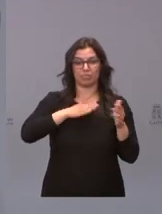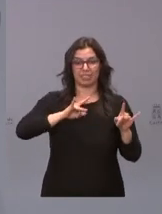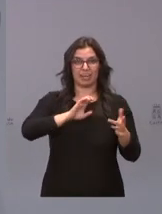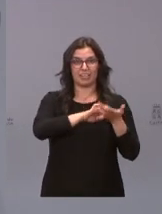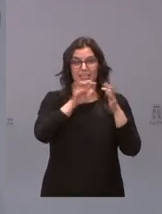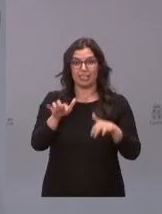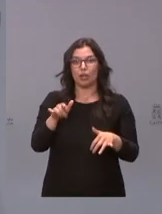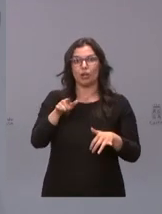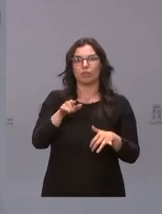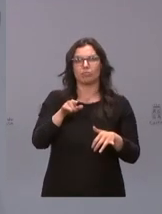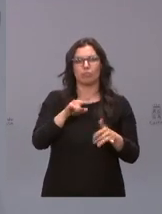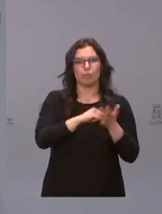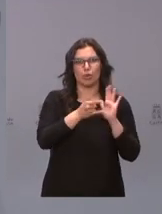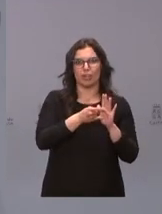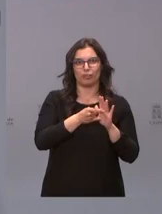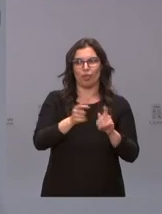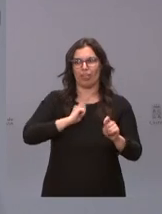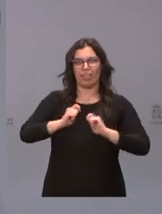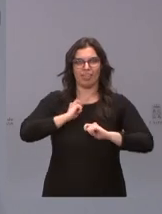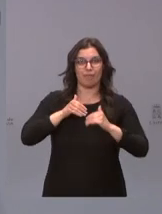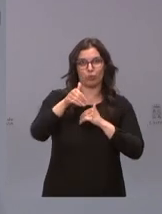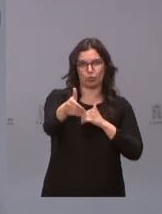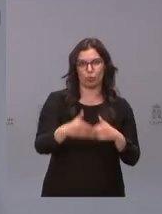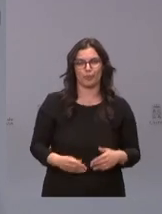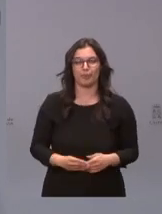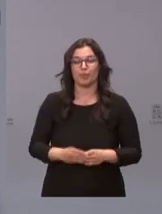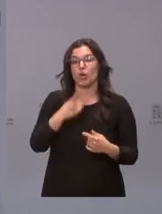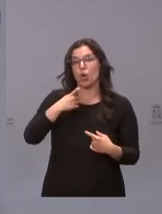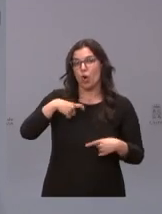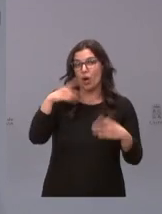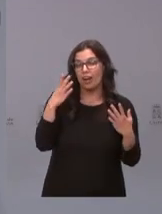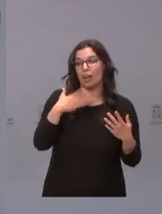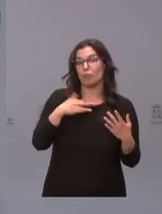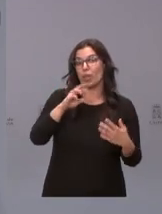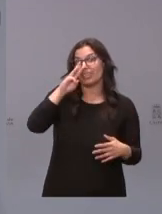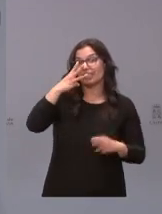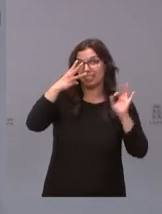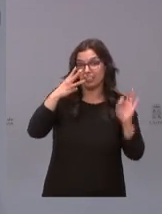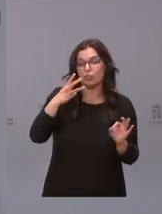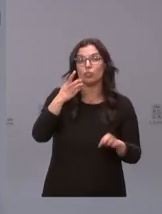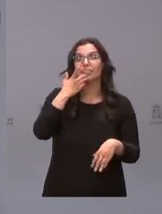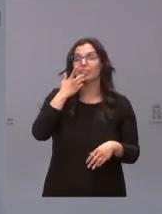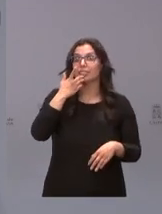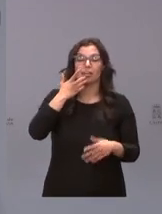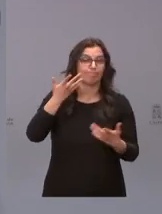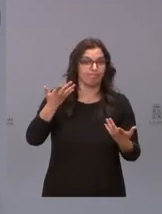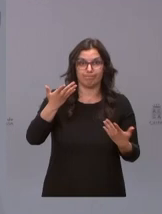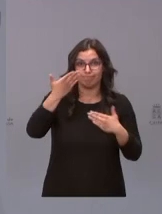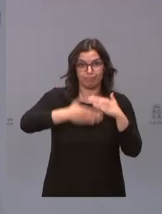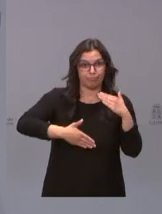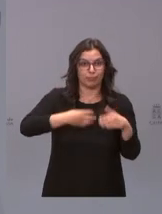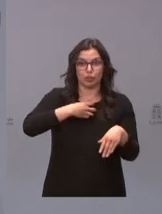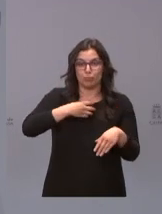está en proyectos como este ojalá pudiera ser en estos tres años si no es en estos tres años